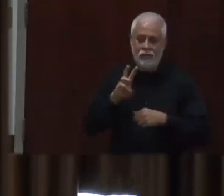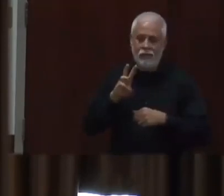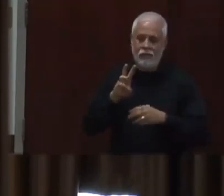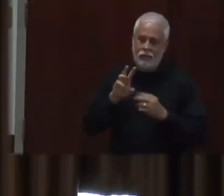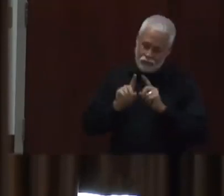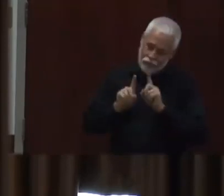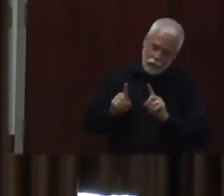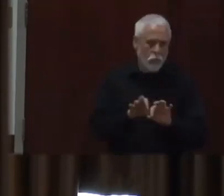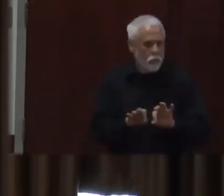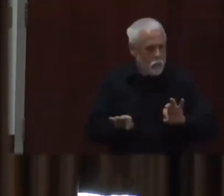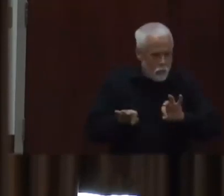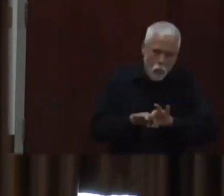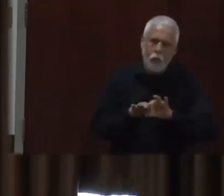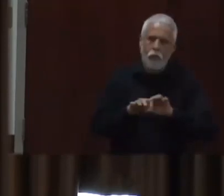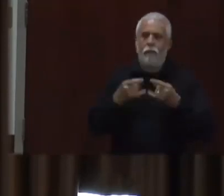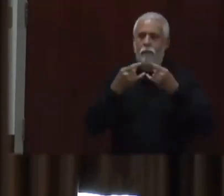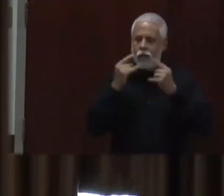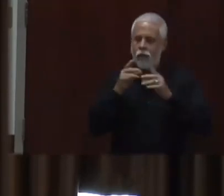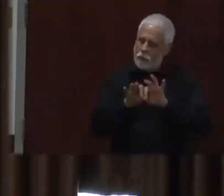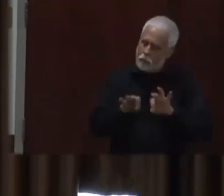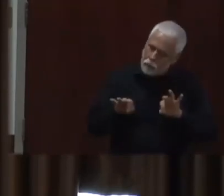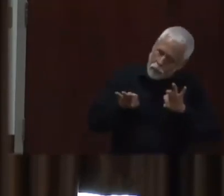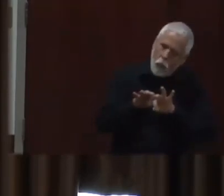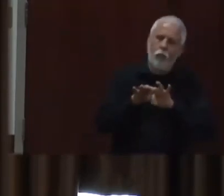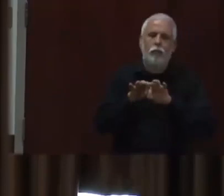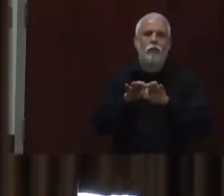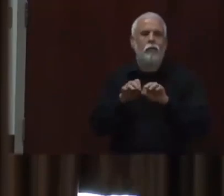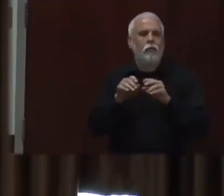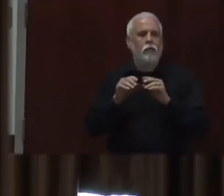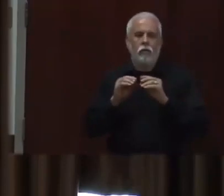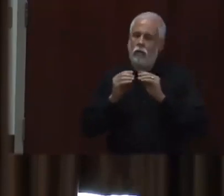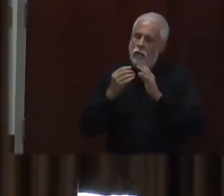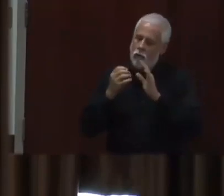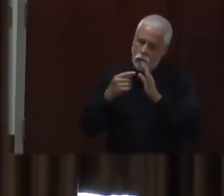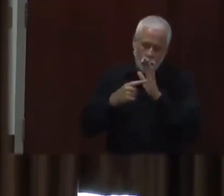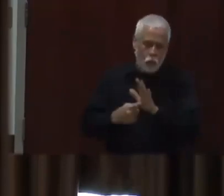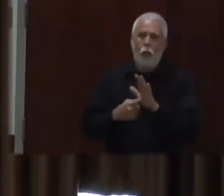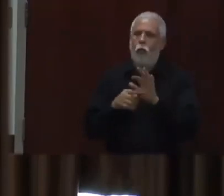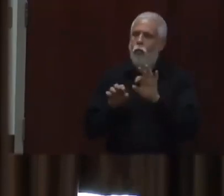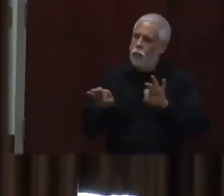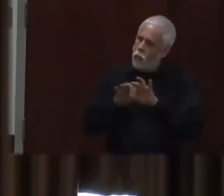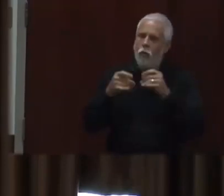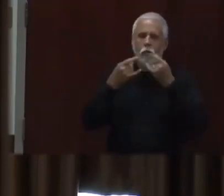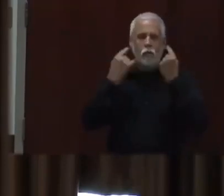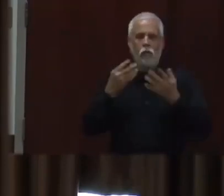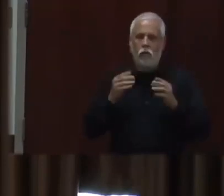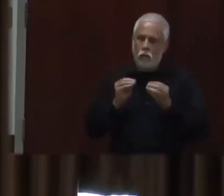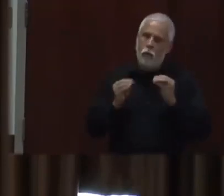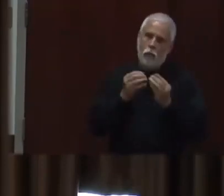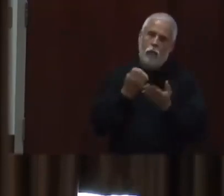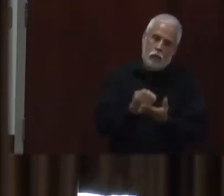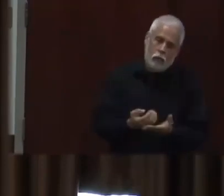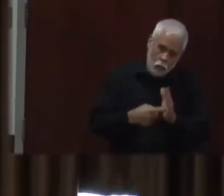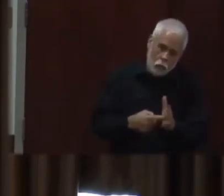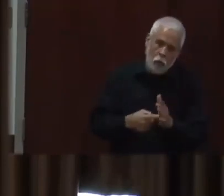Estamos viendo también a nuestros asociados y como el doctor Hathaway dijo, estamos viendo cuáles son